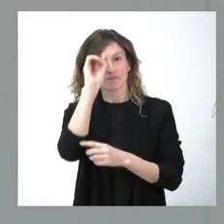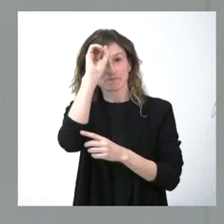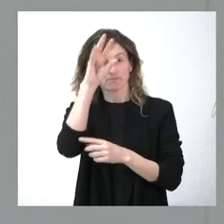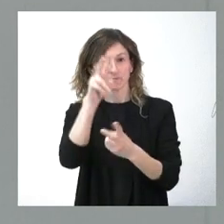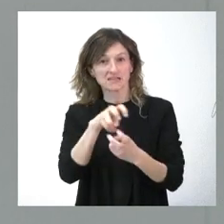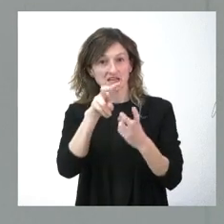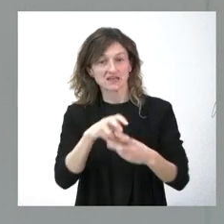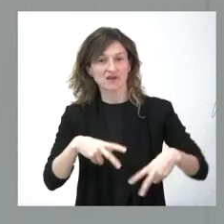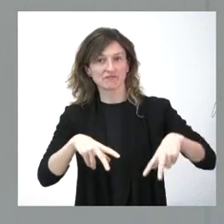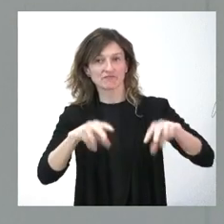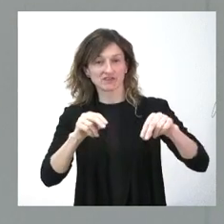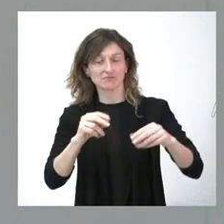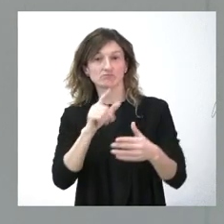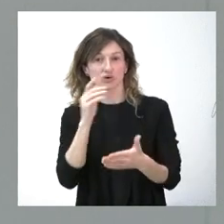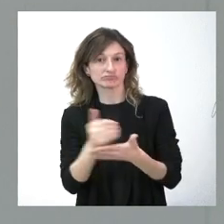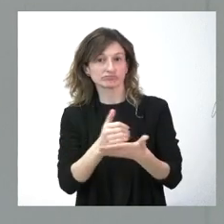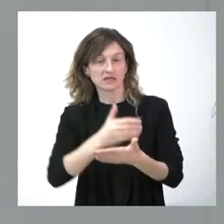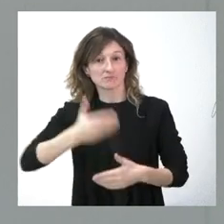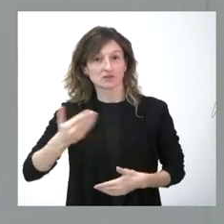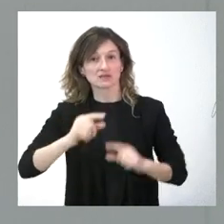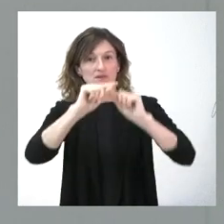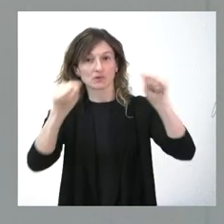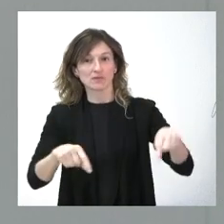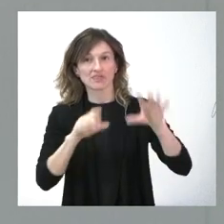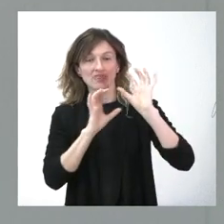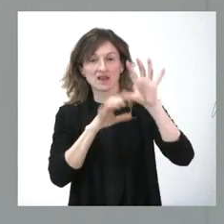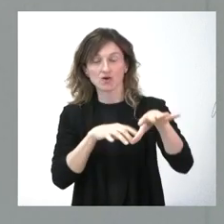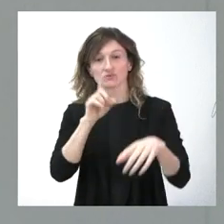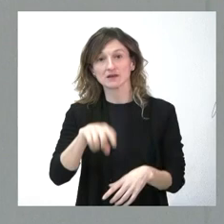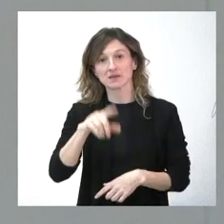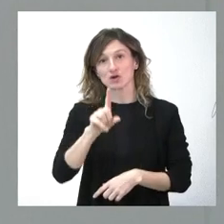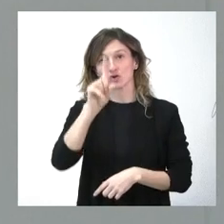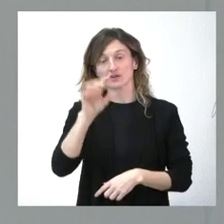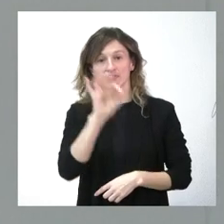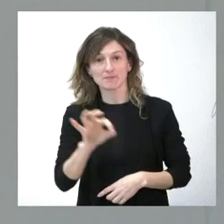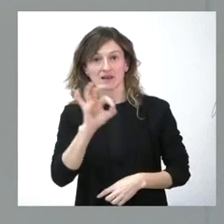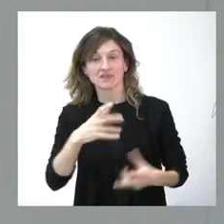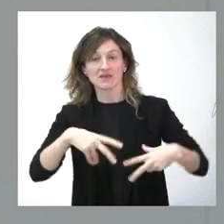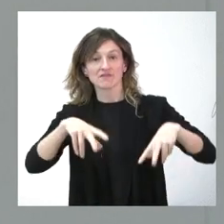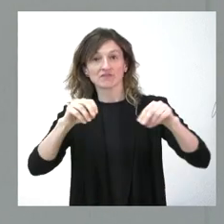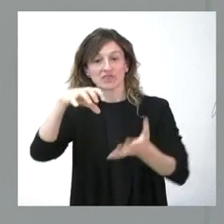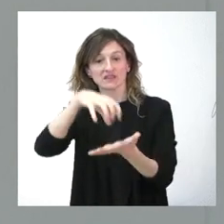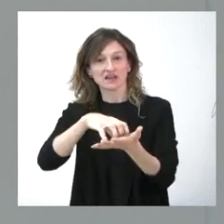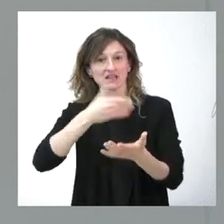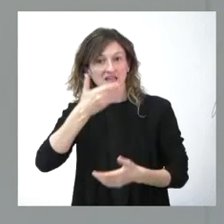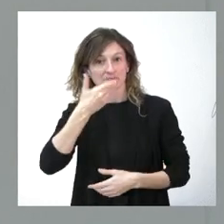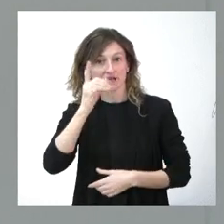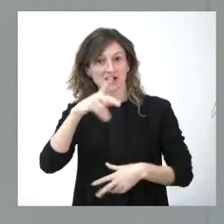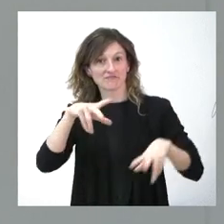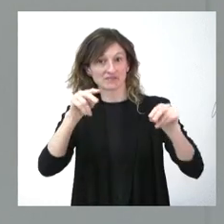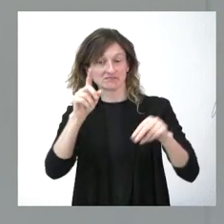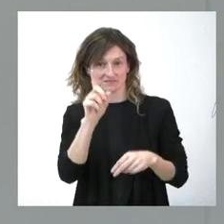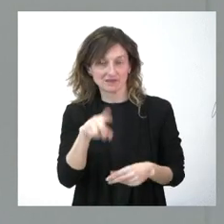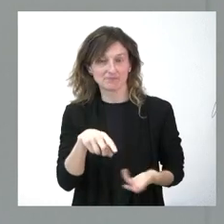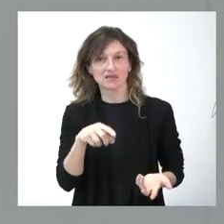actividad productiva muy importante para la provincia de León y también para el norte de Palencia el fin de las centrales térmicas nosotros estuvimos